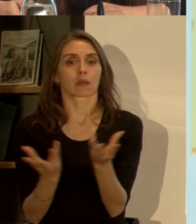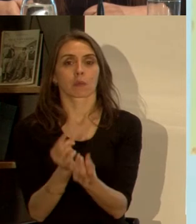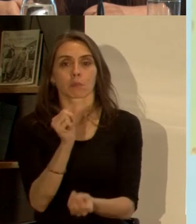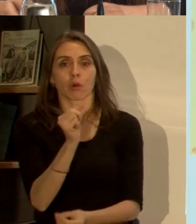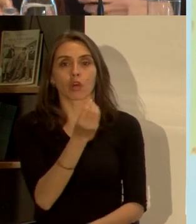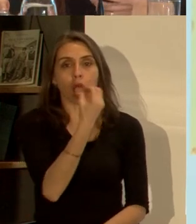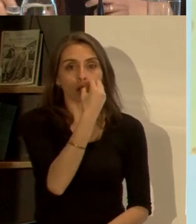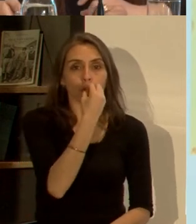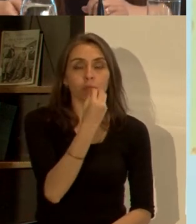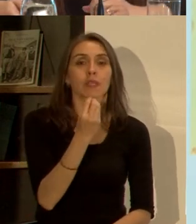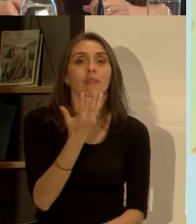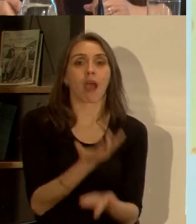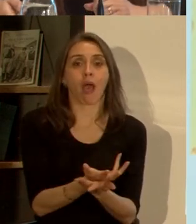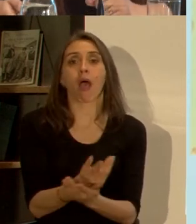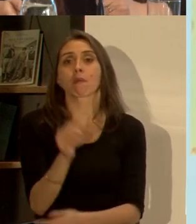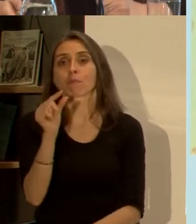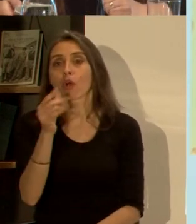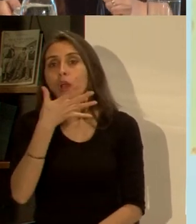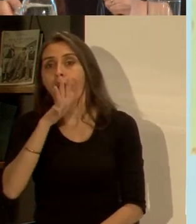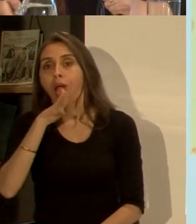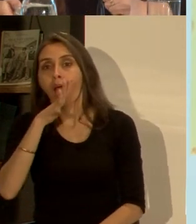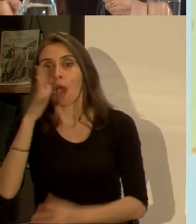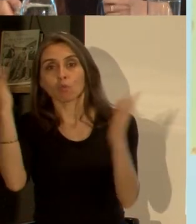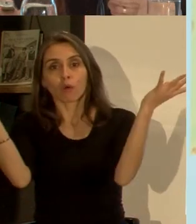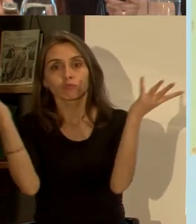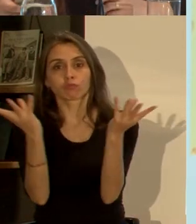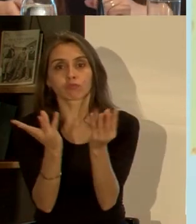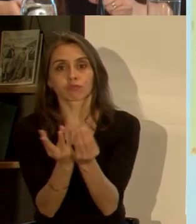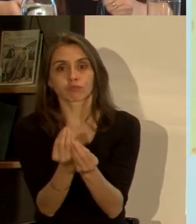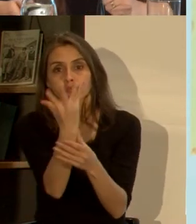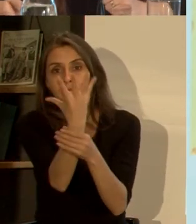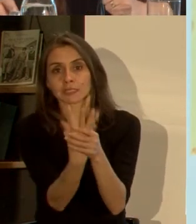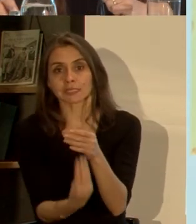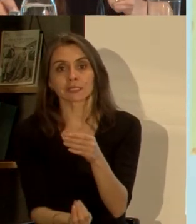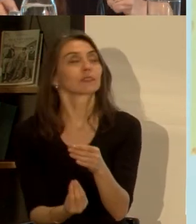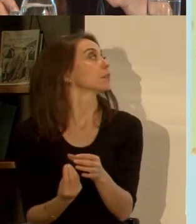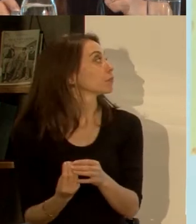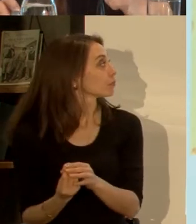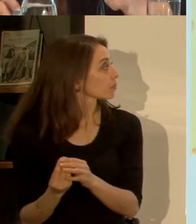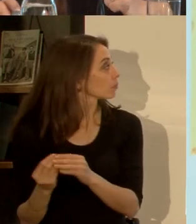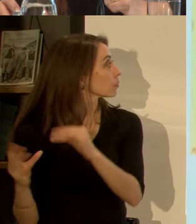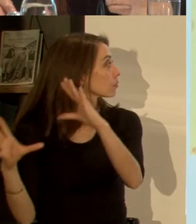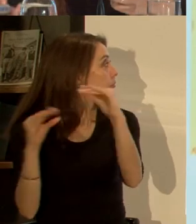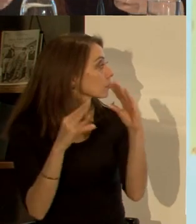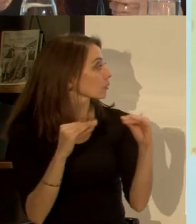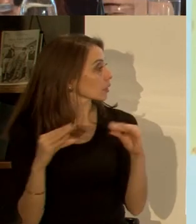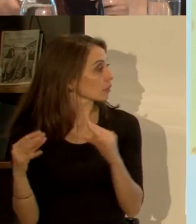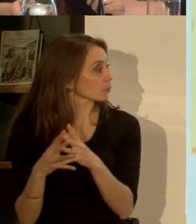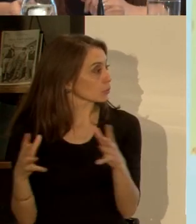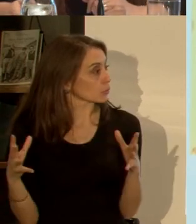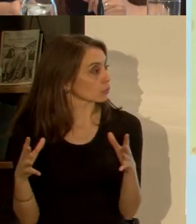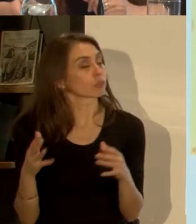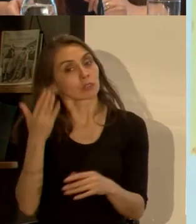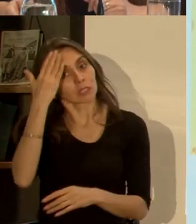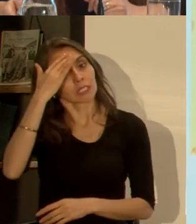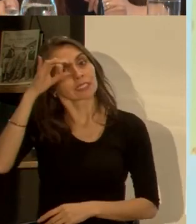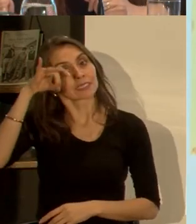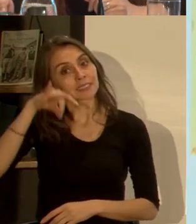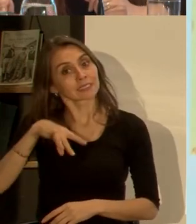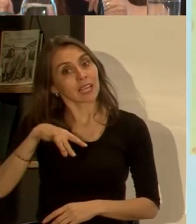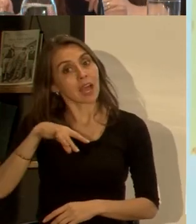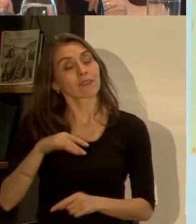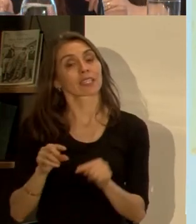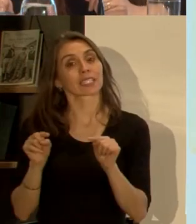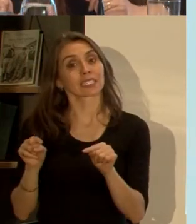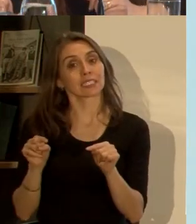y del agua obviamente sabemos esto también se ha hablado de manera amplia en esta oportunidad se sabe que esto